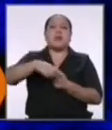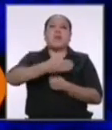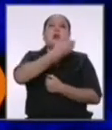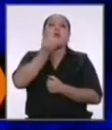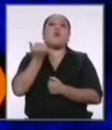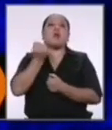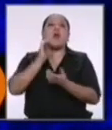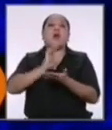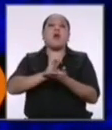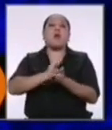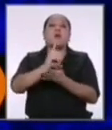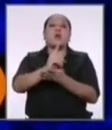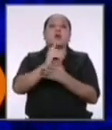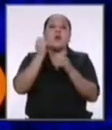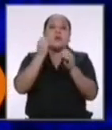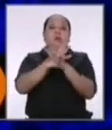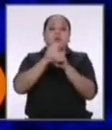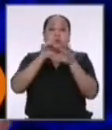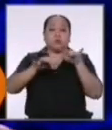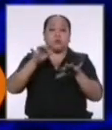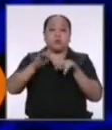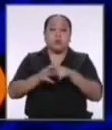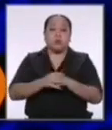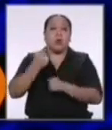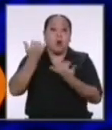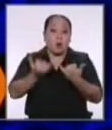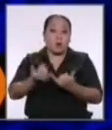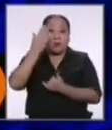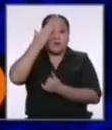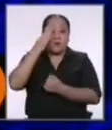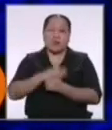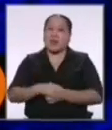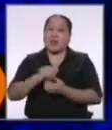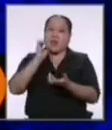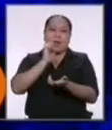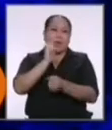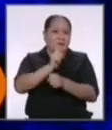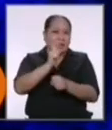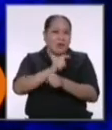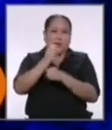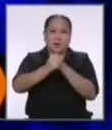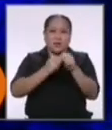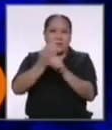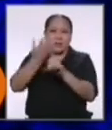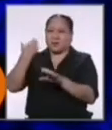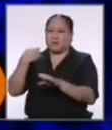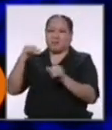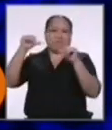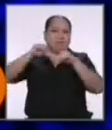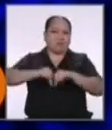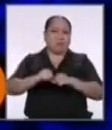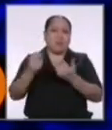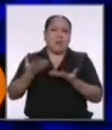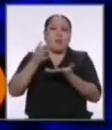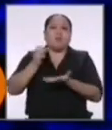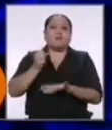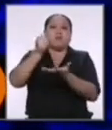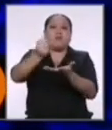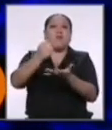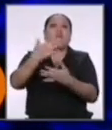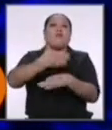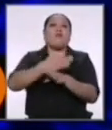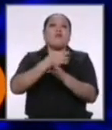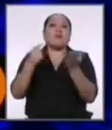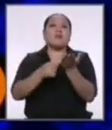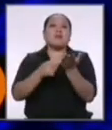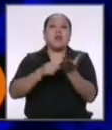educación virtual hoy sabemos que la educación del año pasado ha sido un fracaso que haremos entregaremos canastas tecnológicas a todos